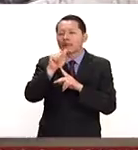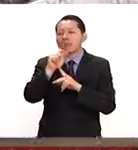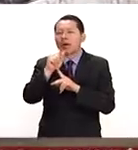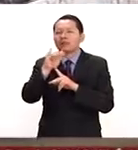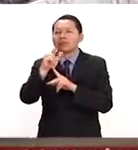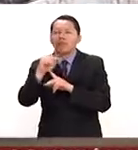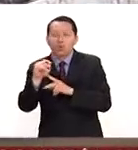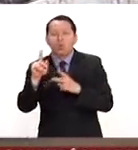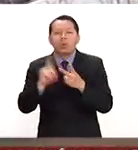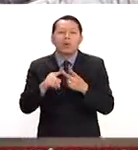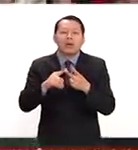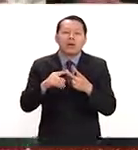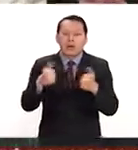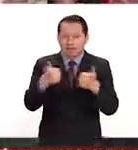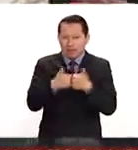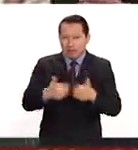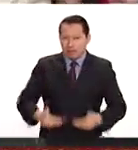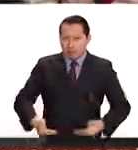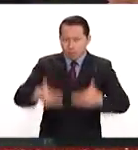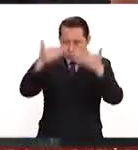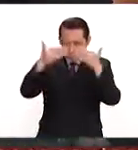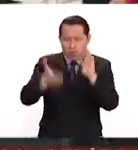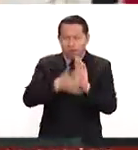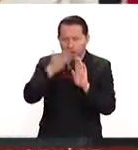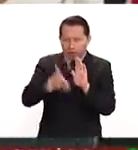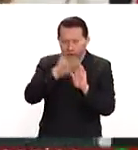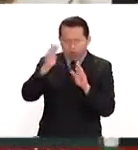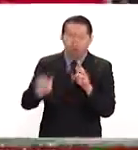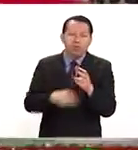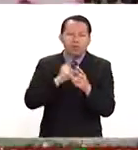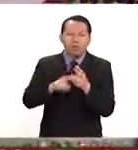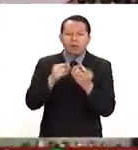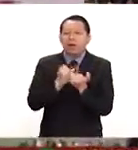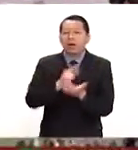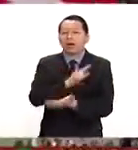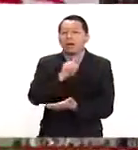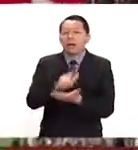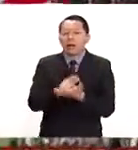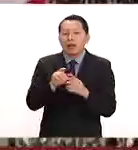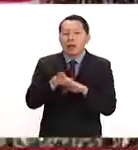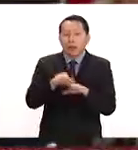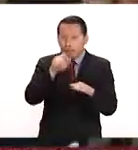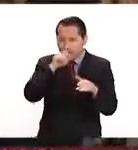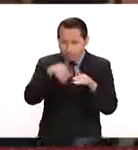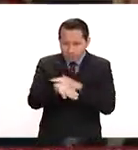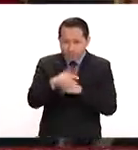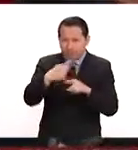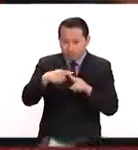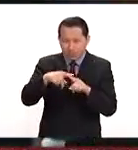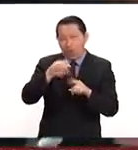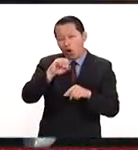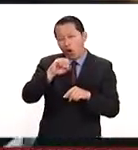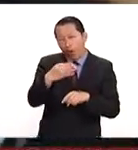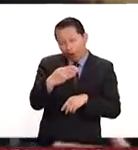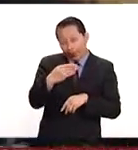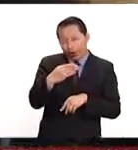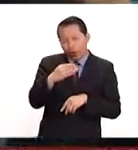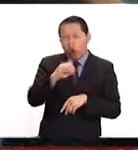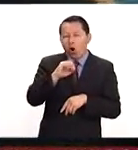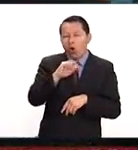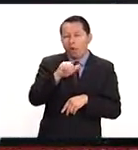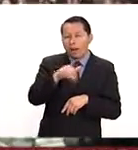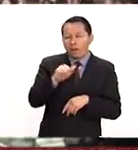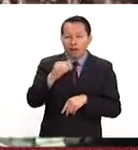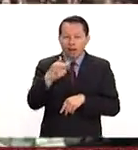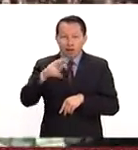el tema del muro, el tema del desmantelamiento de la ley de salud asequible. Obamacare, que el 25 y